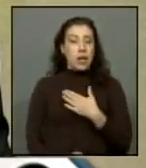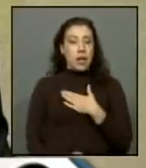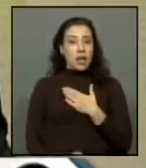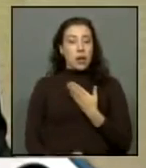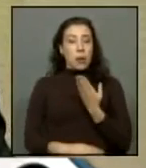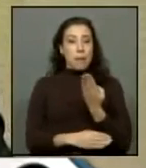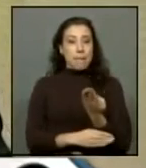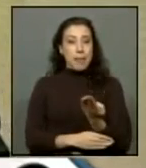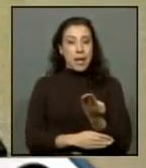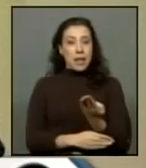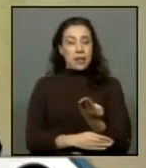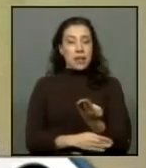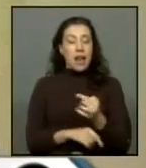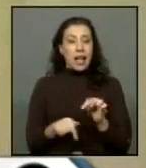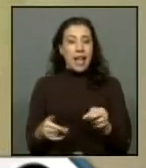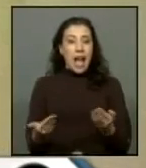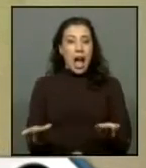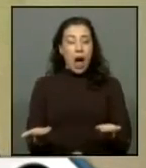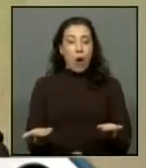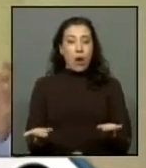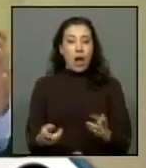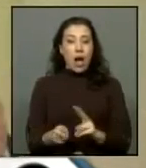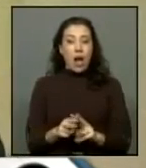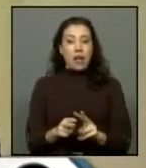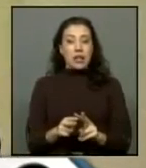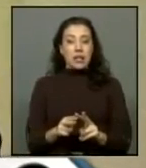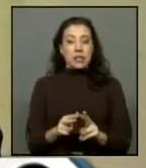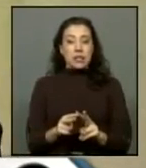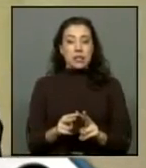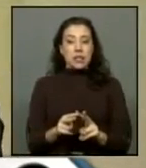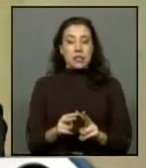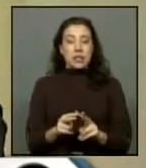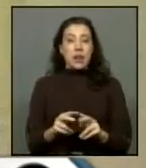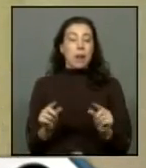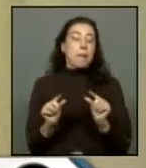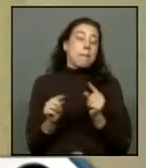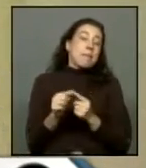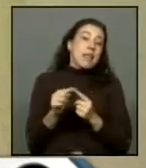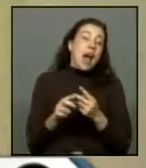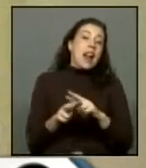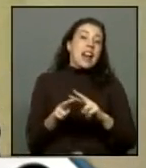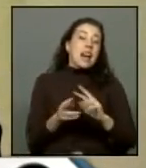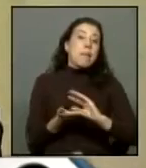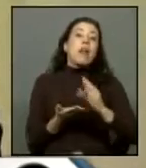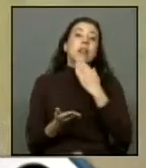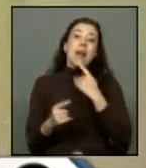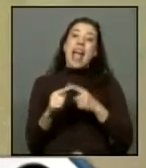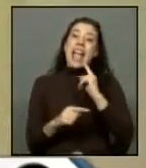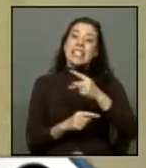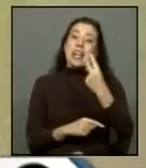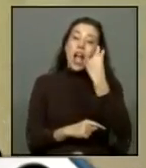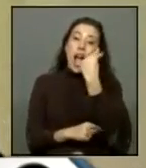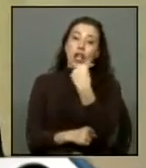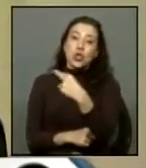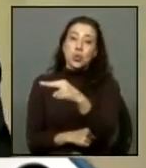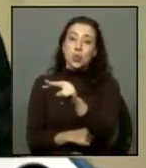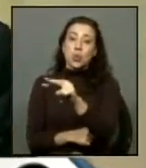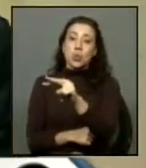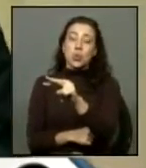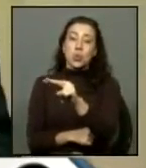a quienes hoy día van a ser parcialmente reparados que también le exijan a sus propios